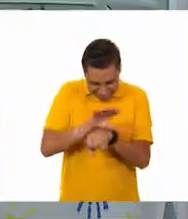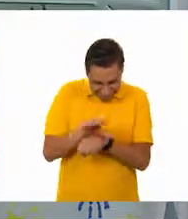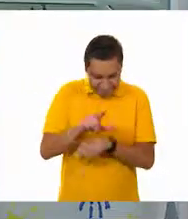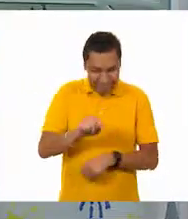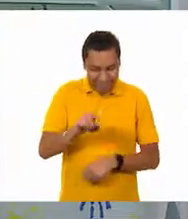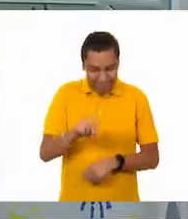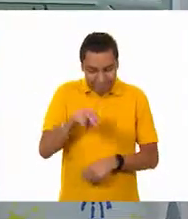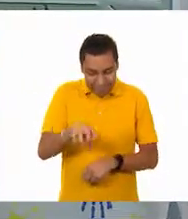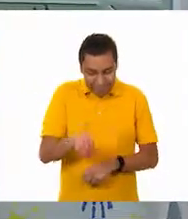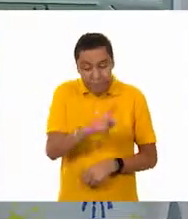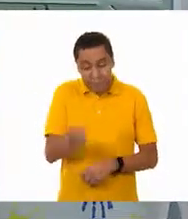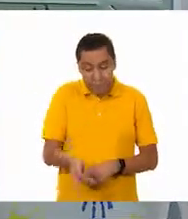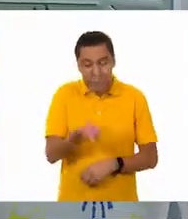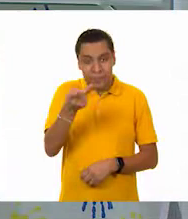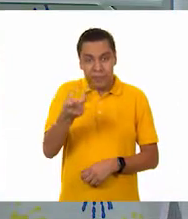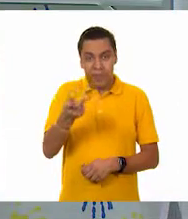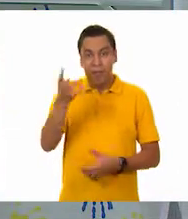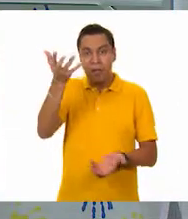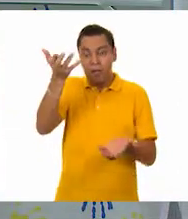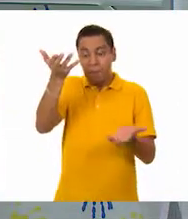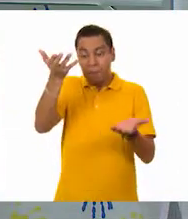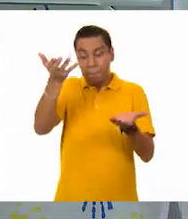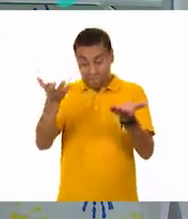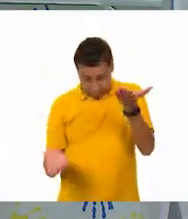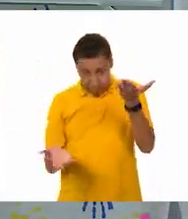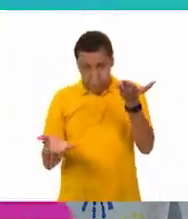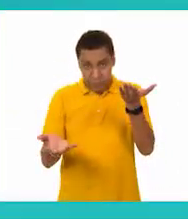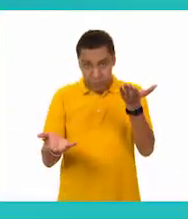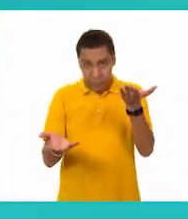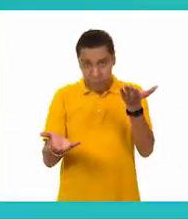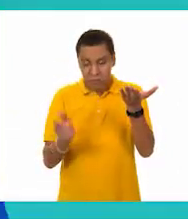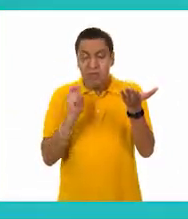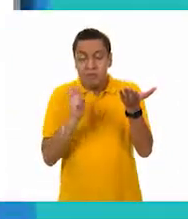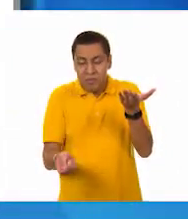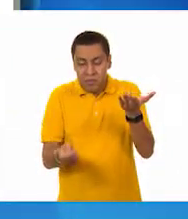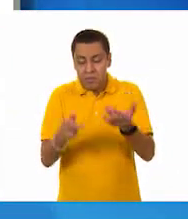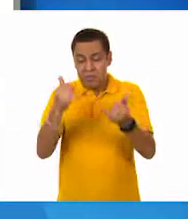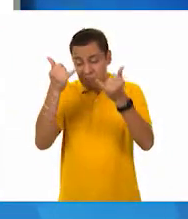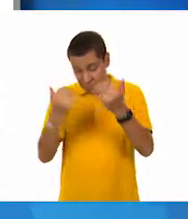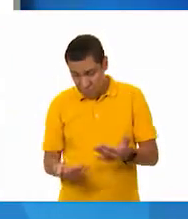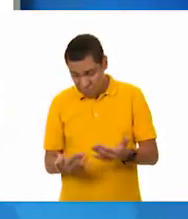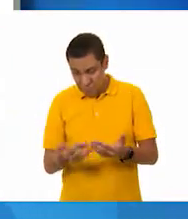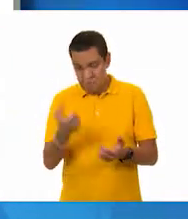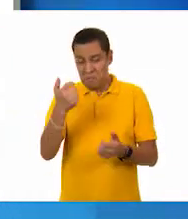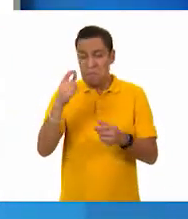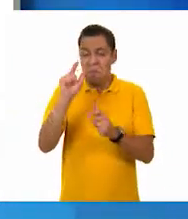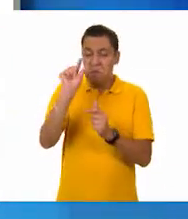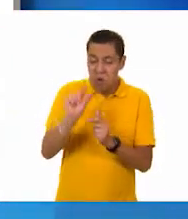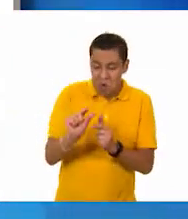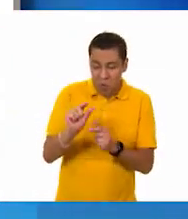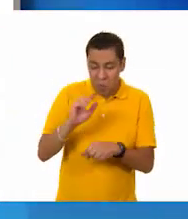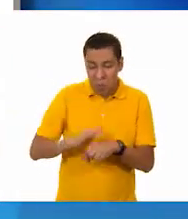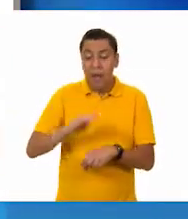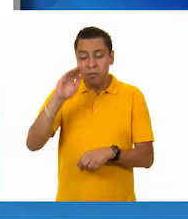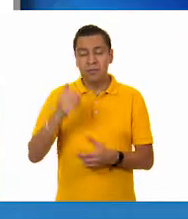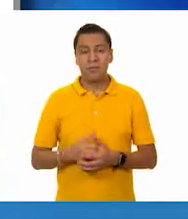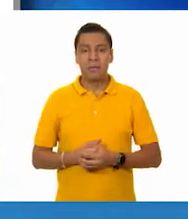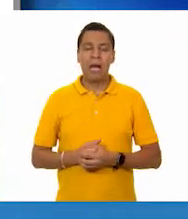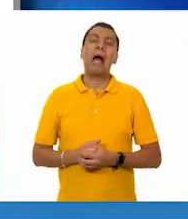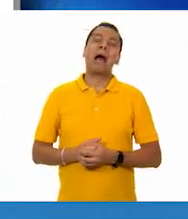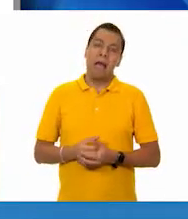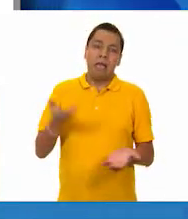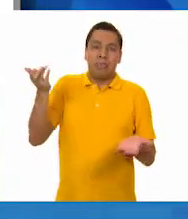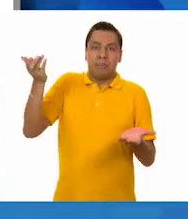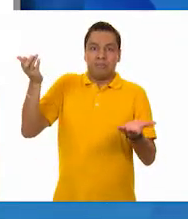la balanza baja, ¿significa que ese objeto pesa más o pesa menos? Significa que ese objeto pesa más